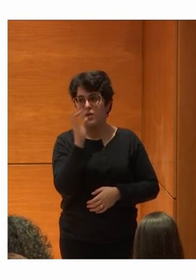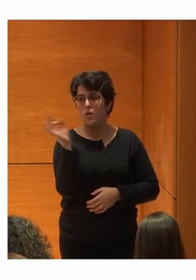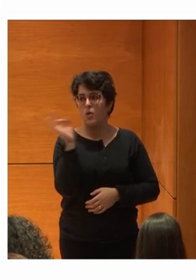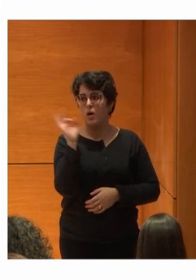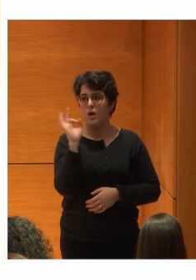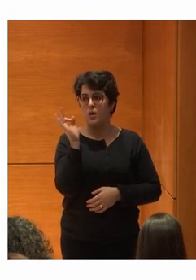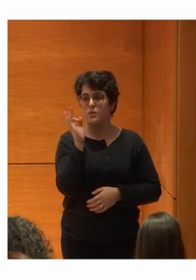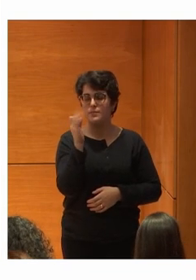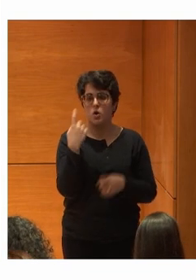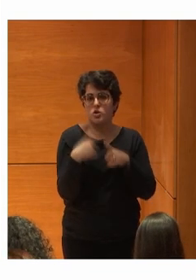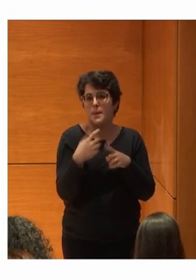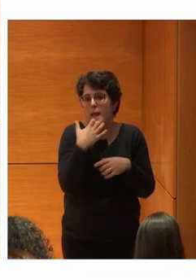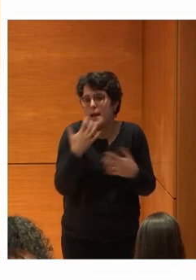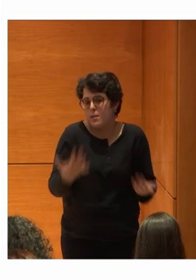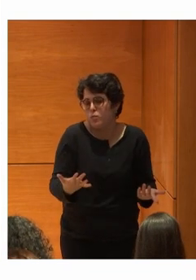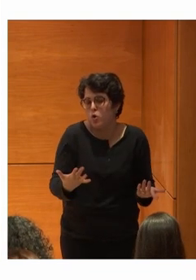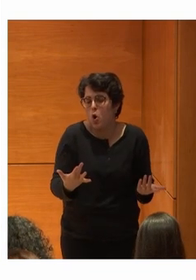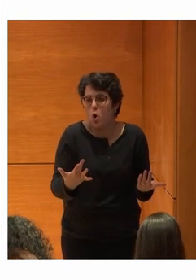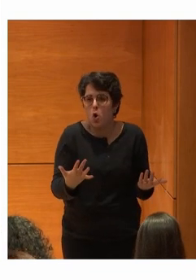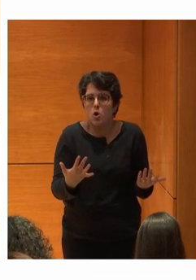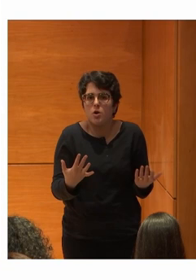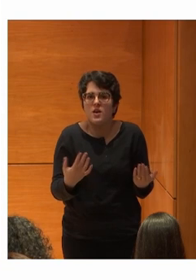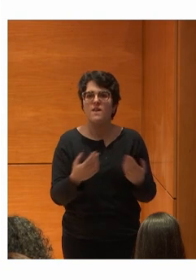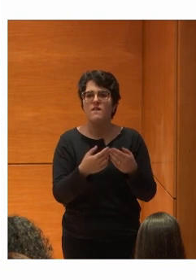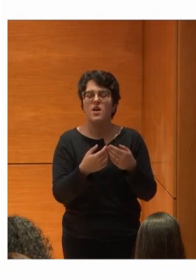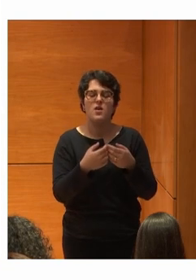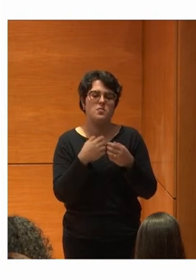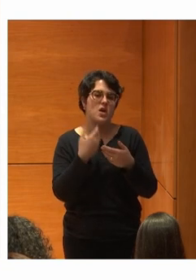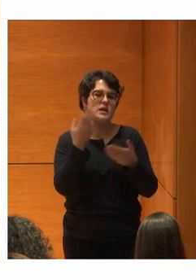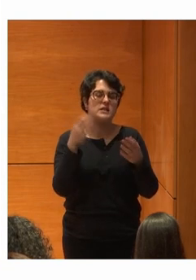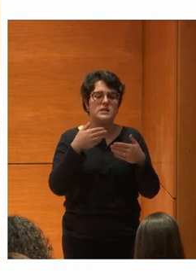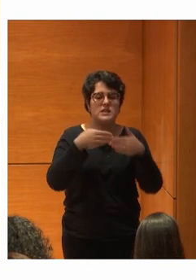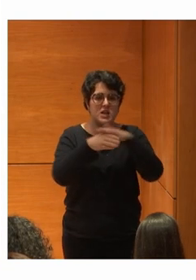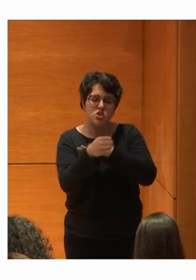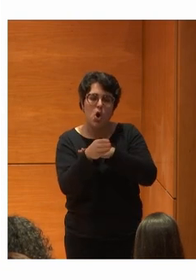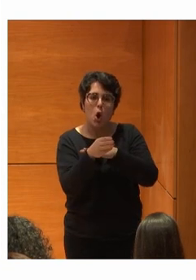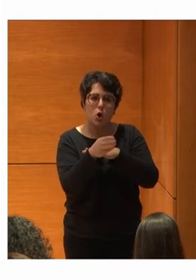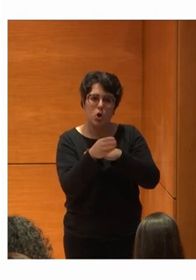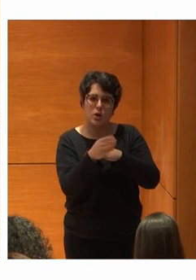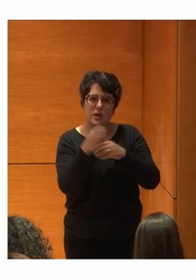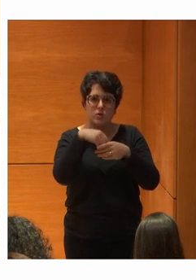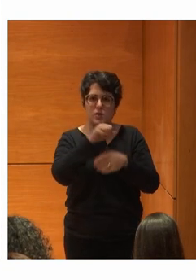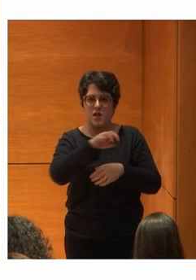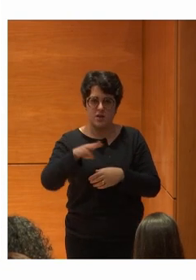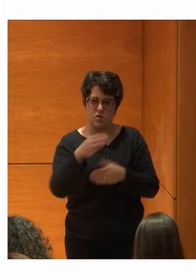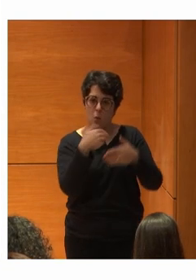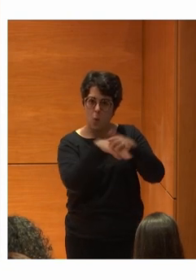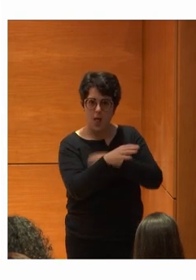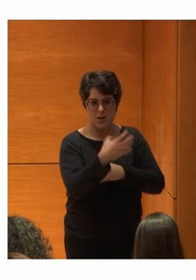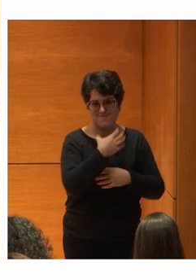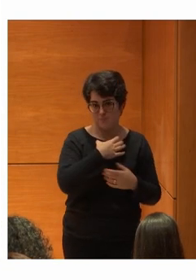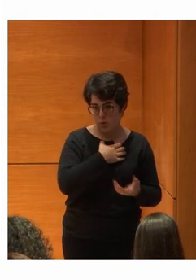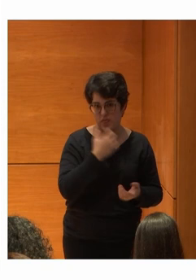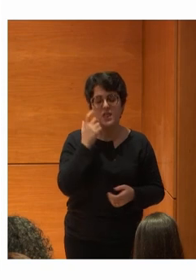O cosas como eliminar la sesión Yo abro mi sesión en la aplicación Y